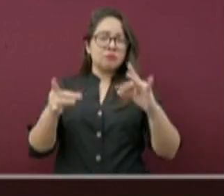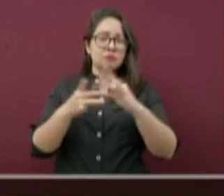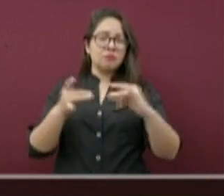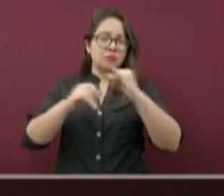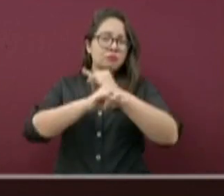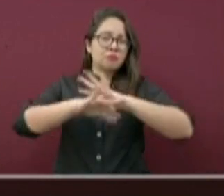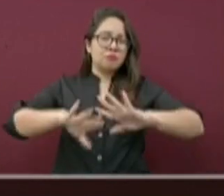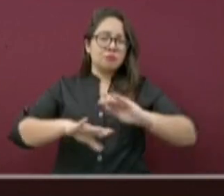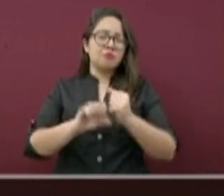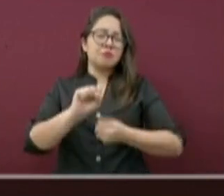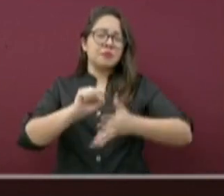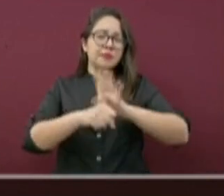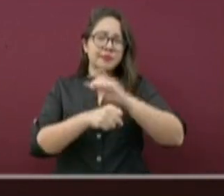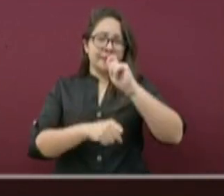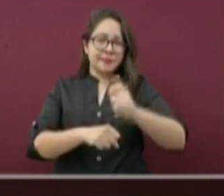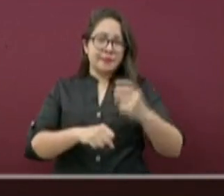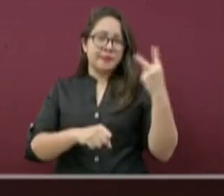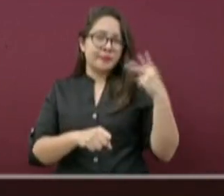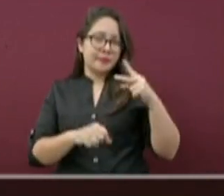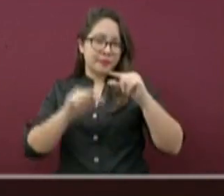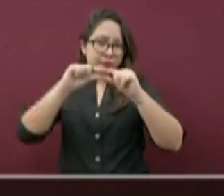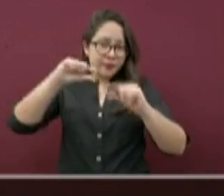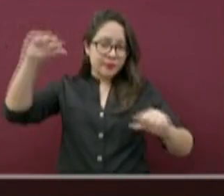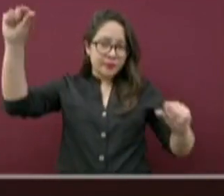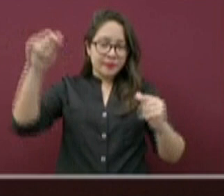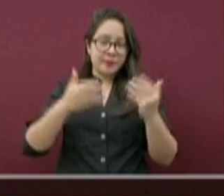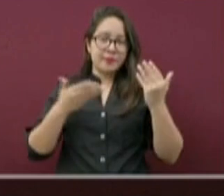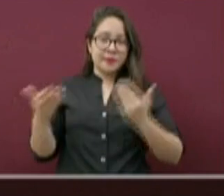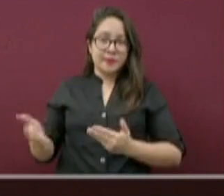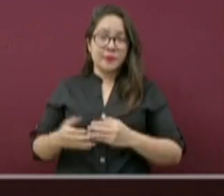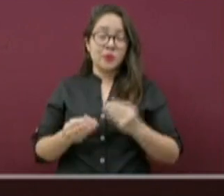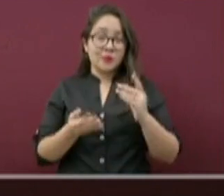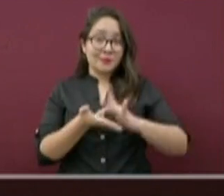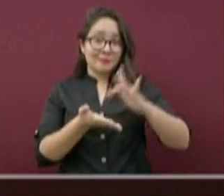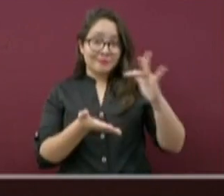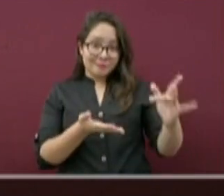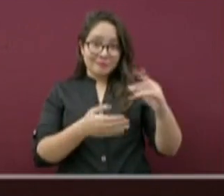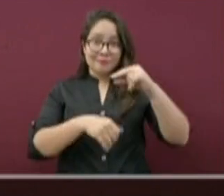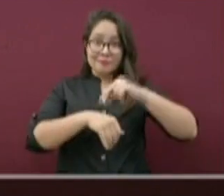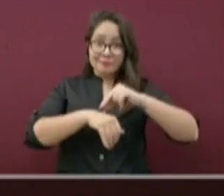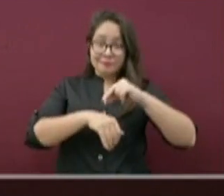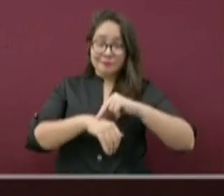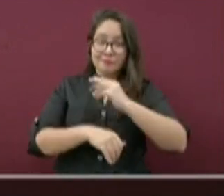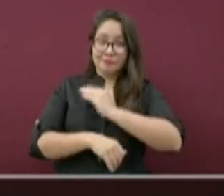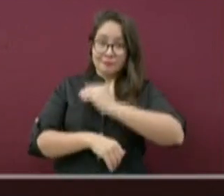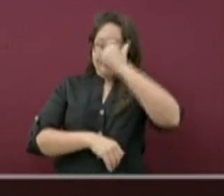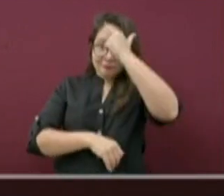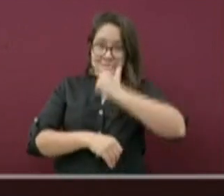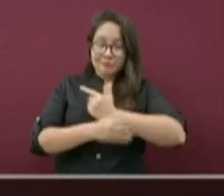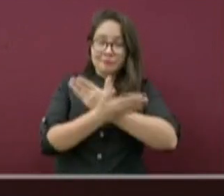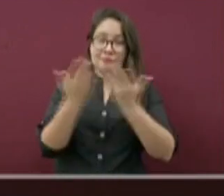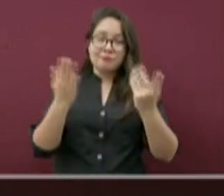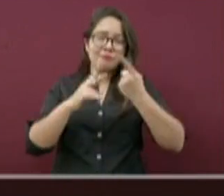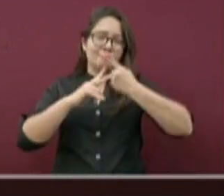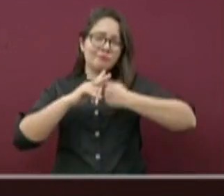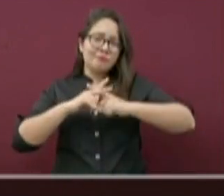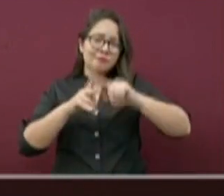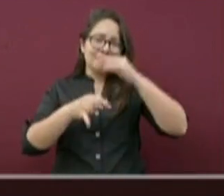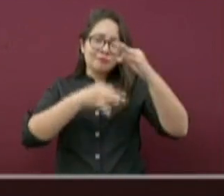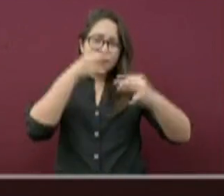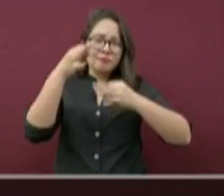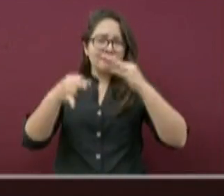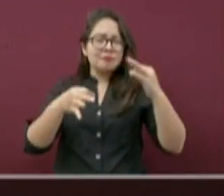de casos en la entidad. Adelante, doctora. Muchas gracias, doctora Díaz del Castillo. Buenas noches. Iniciamos con el informe